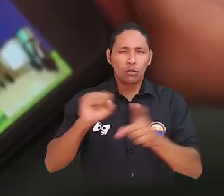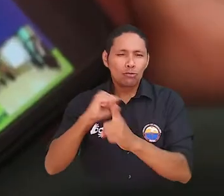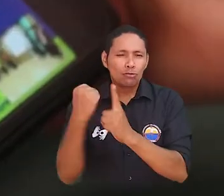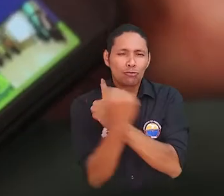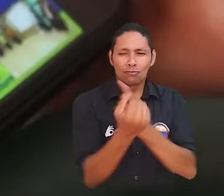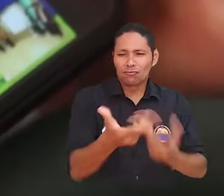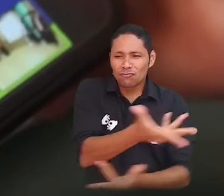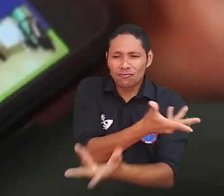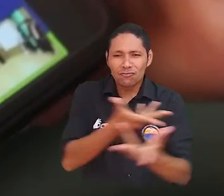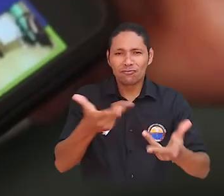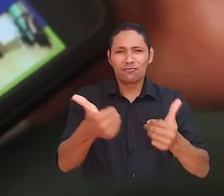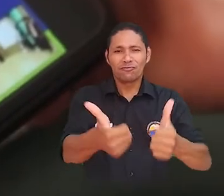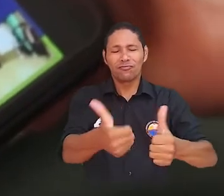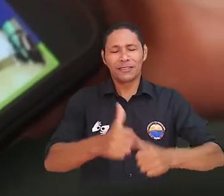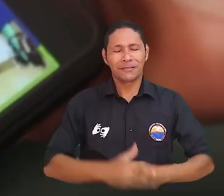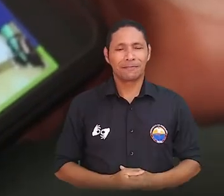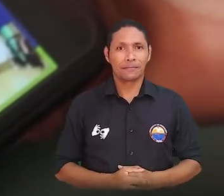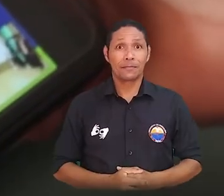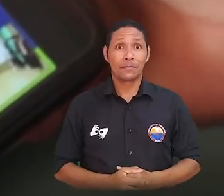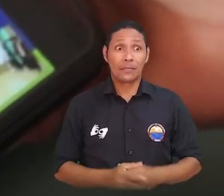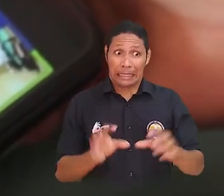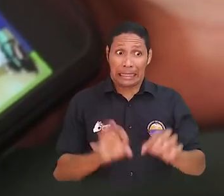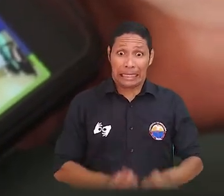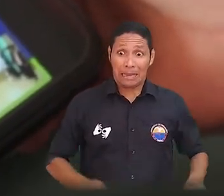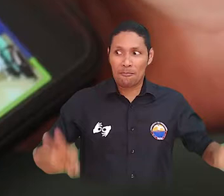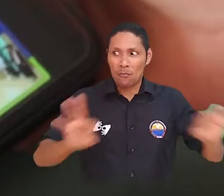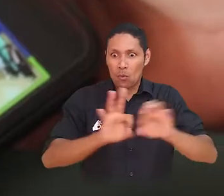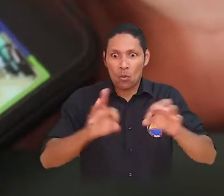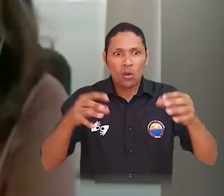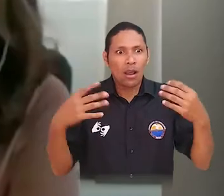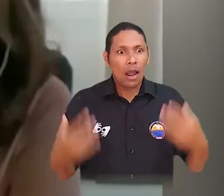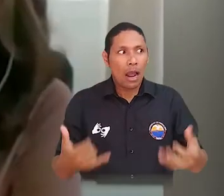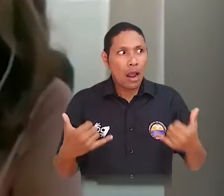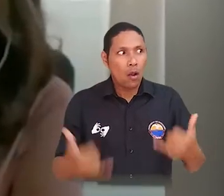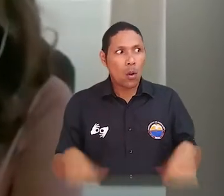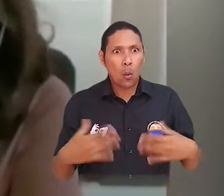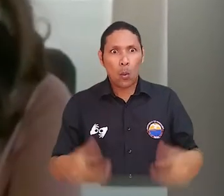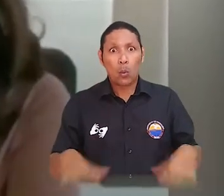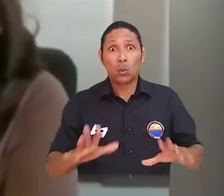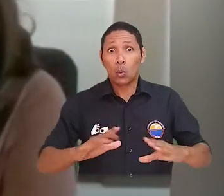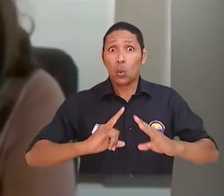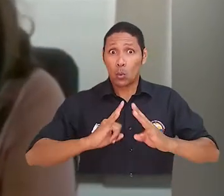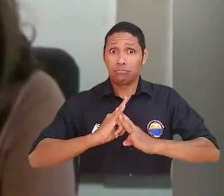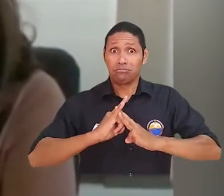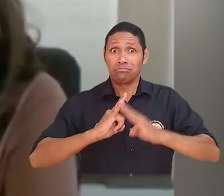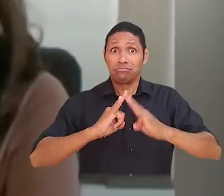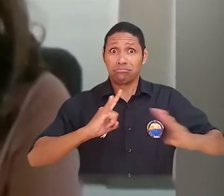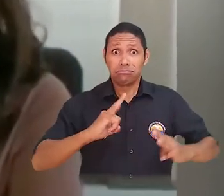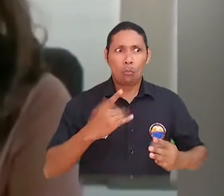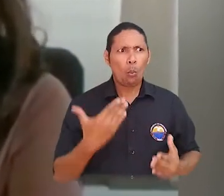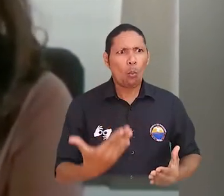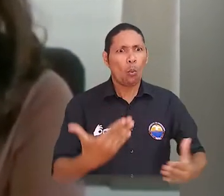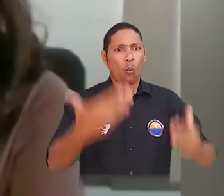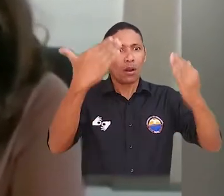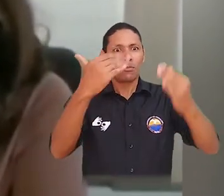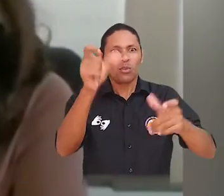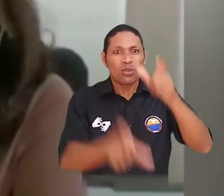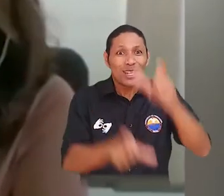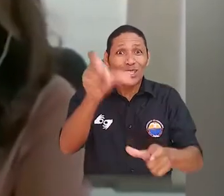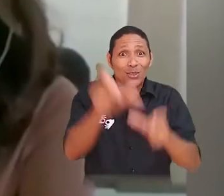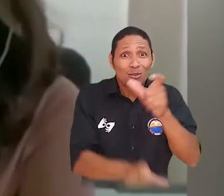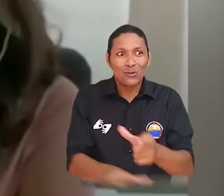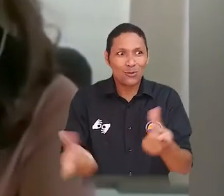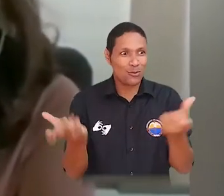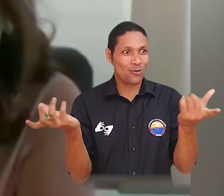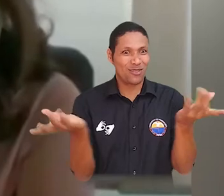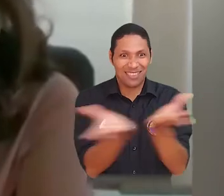podamos aportar a la construcción de una sociedad en paz e igualdad. Que sea esta también la ocasión para resaltar la loable